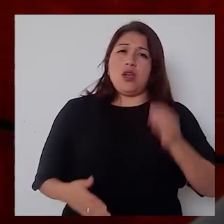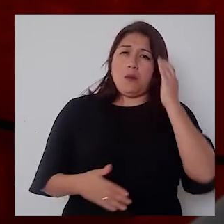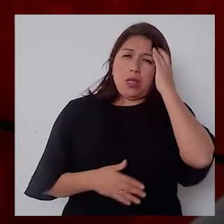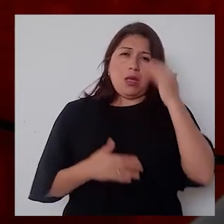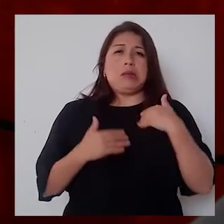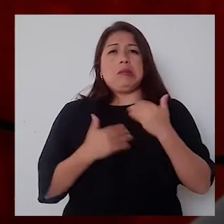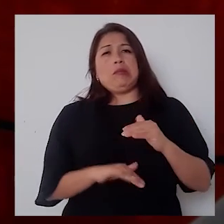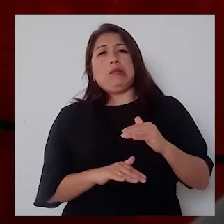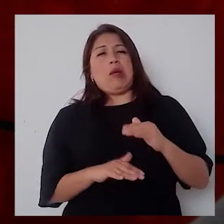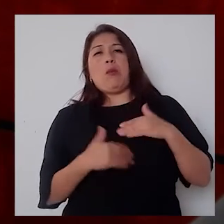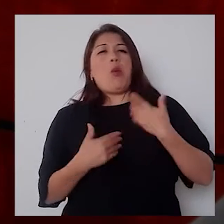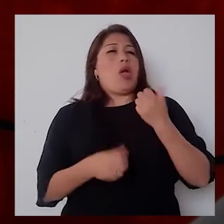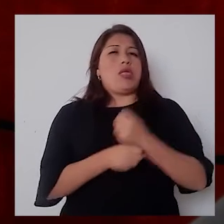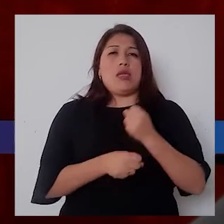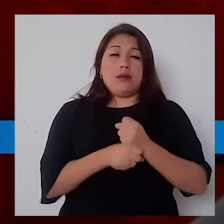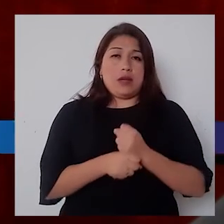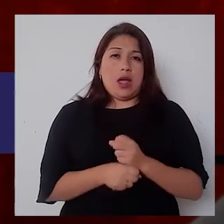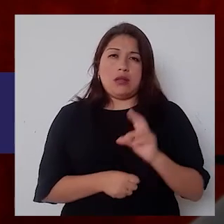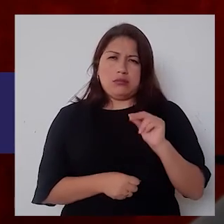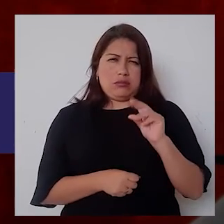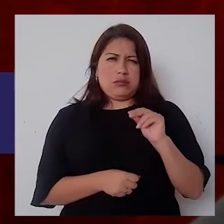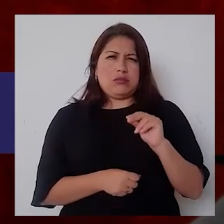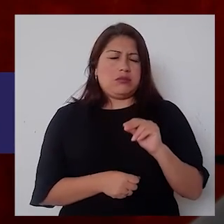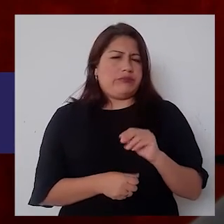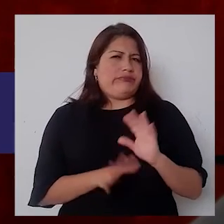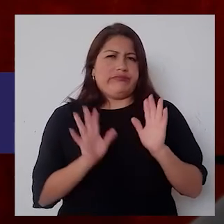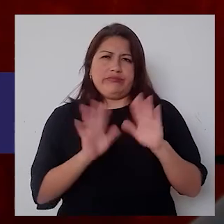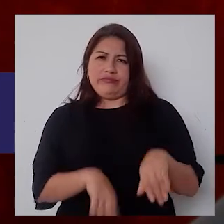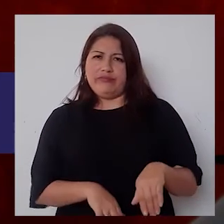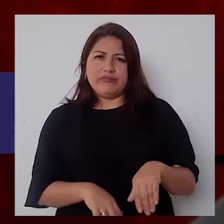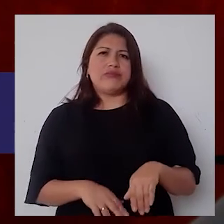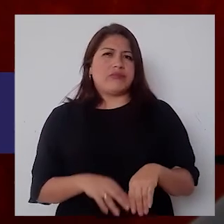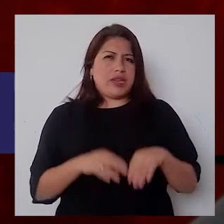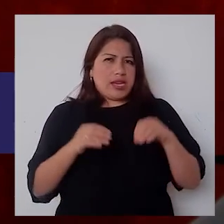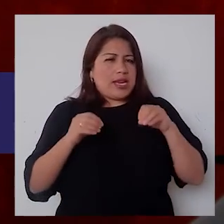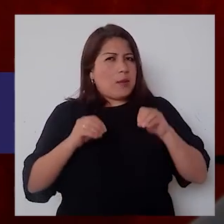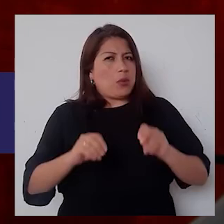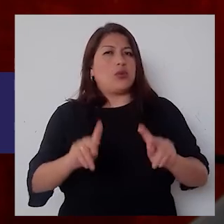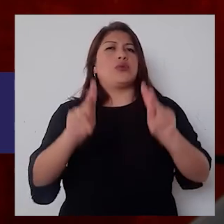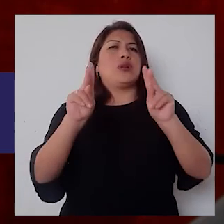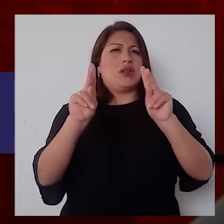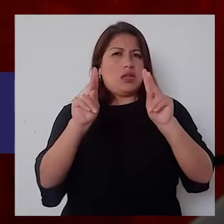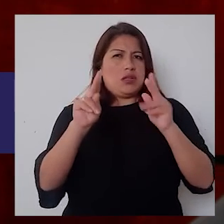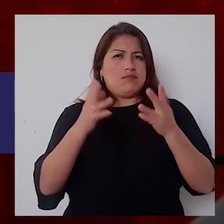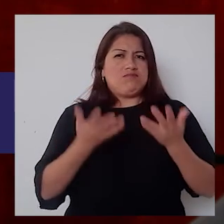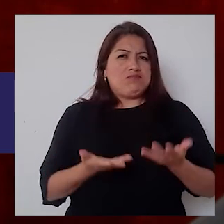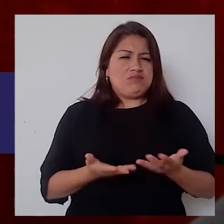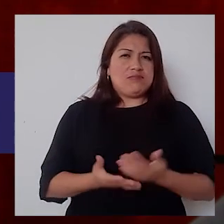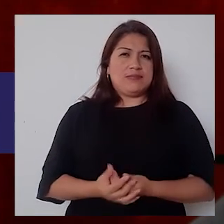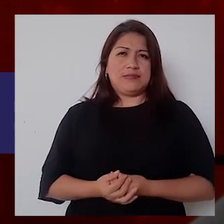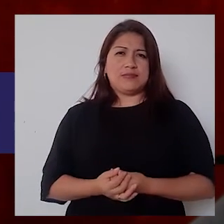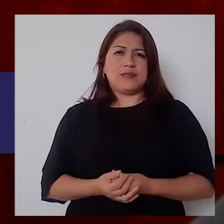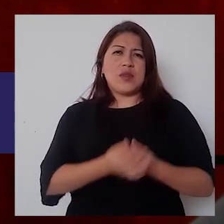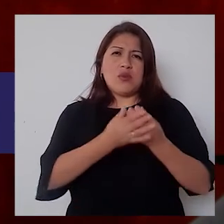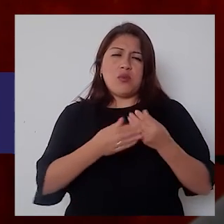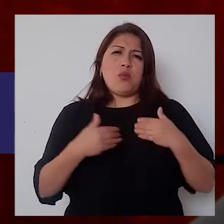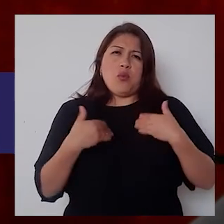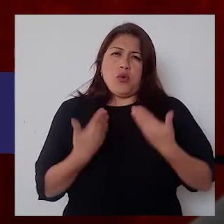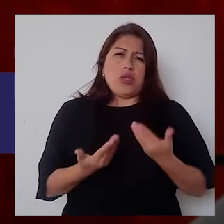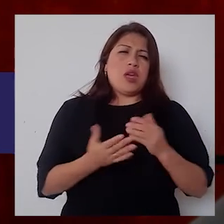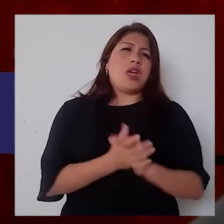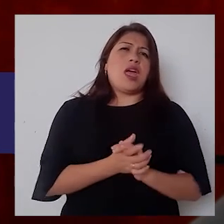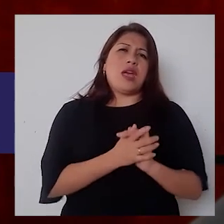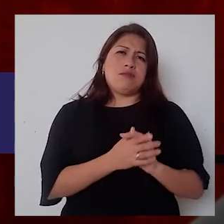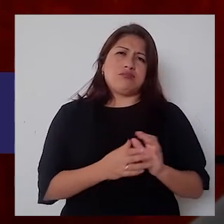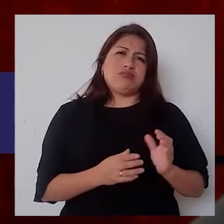trabajadores. Muy por el contrario, nos da la oportunidad de entregar un poco